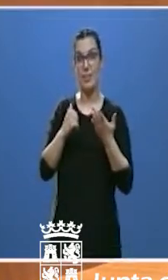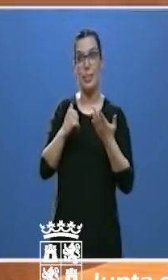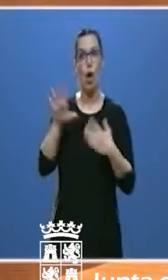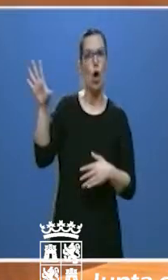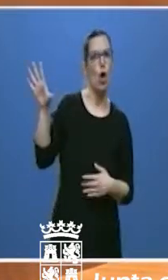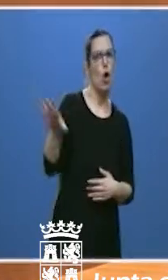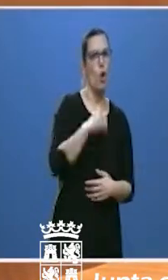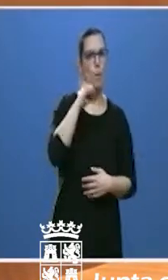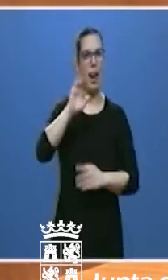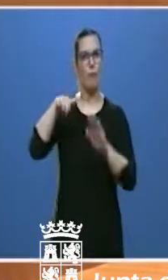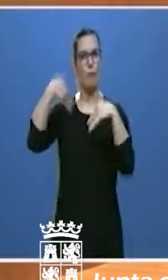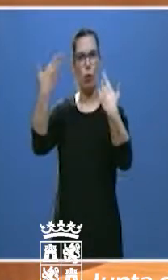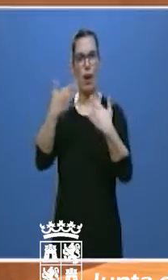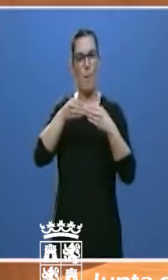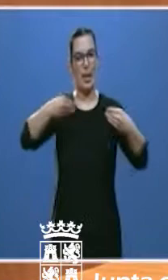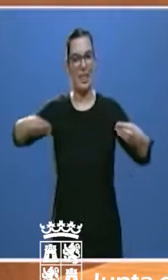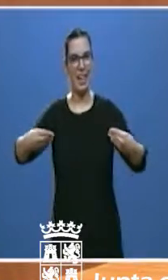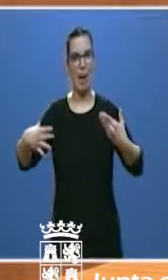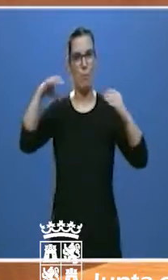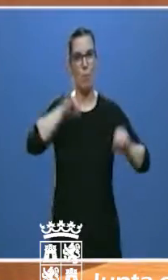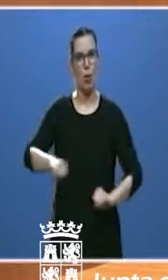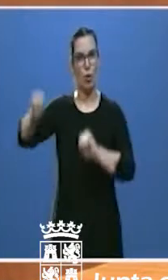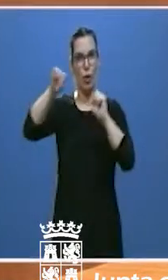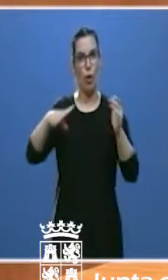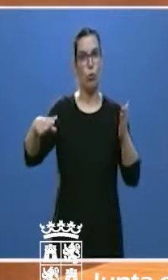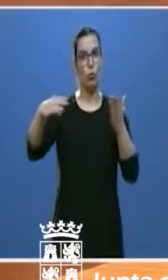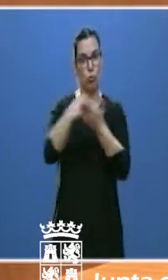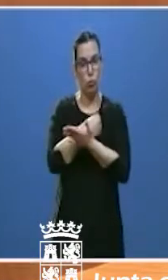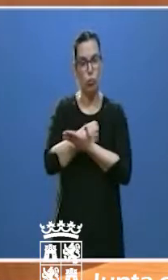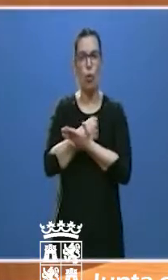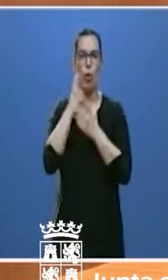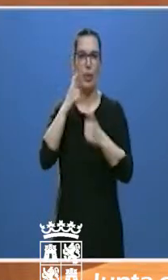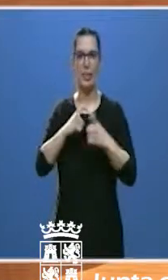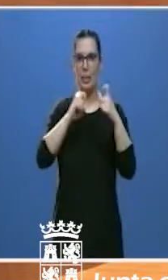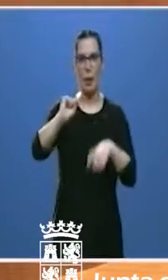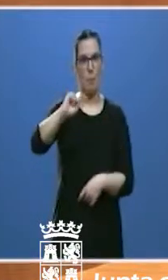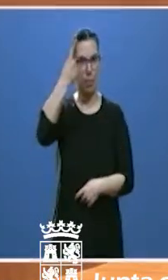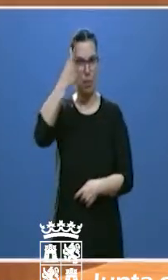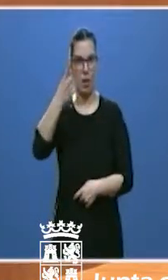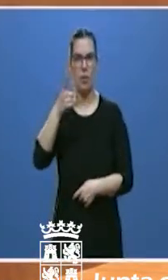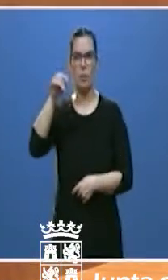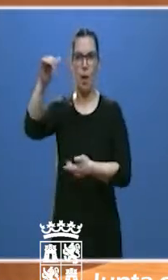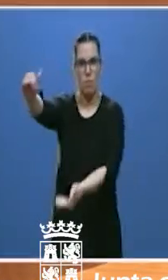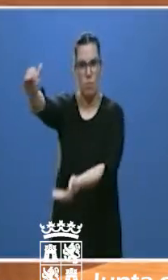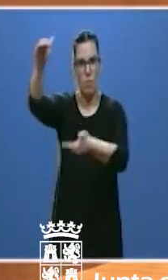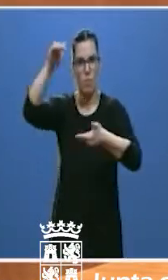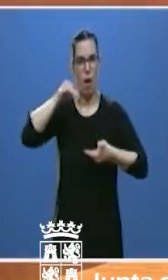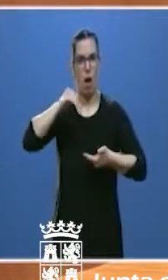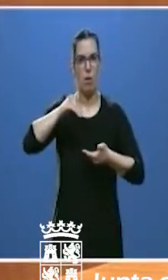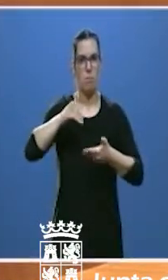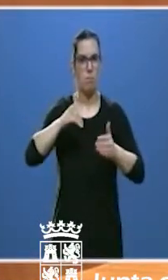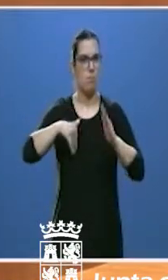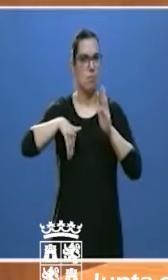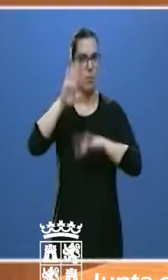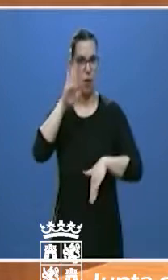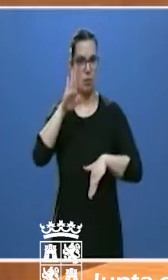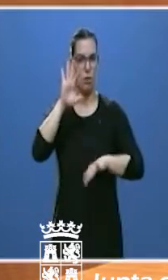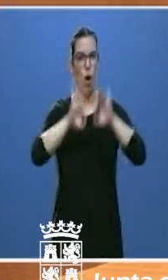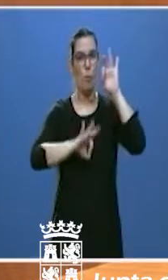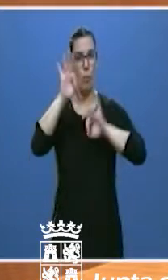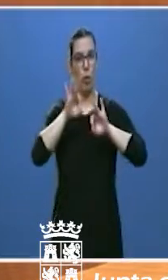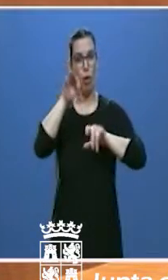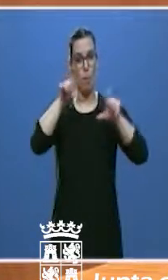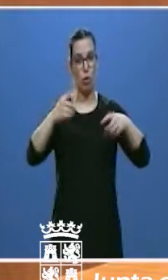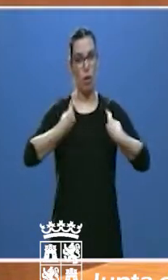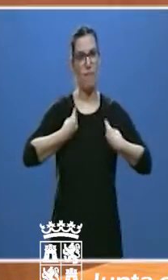exterior y también para ser la que más material ha adquirido en relación, en proporción a su población.